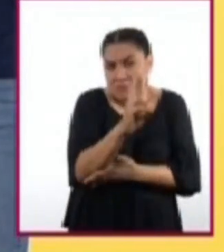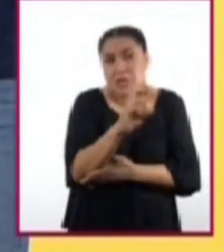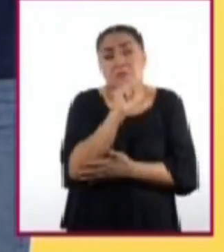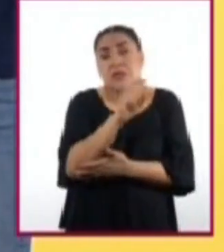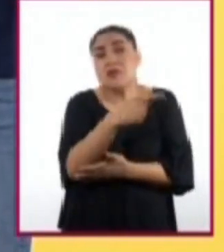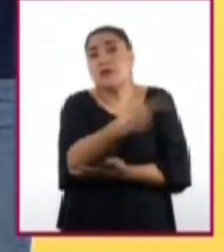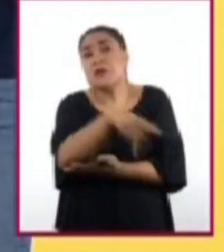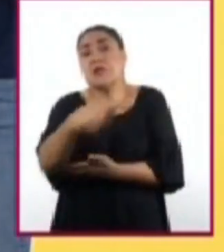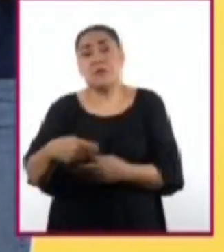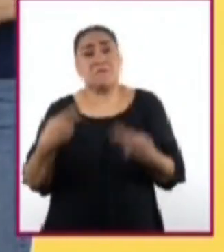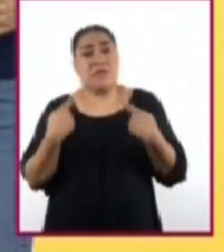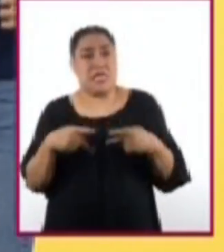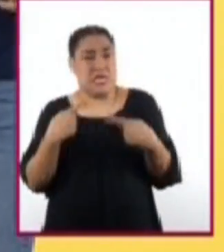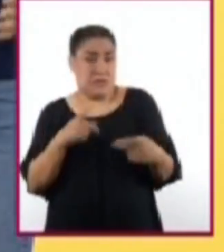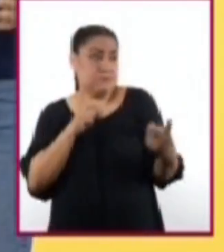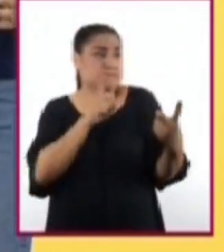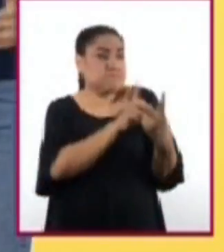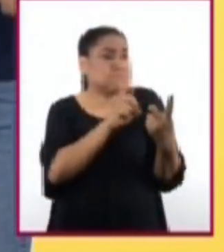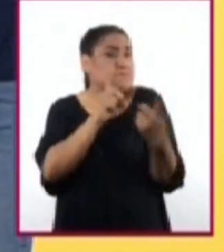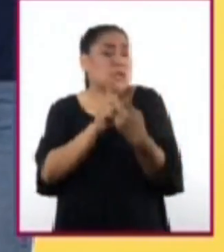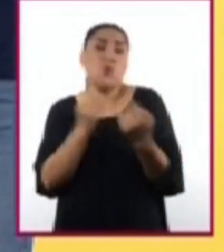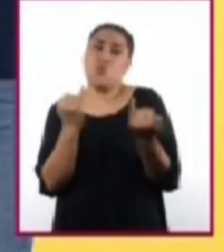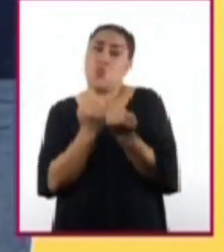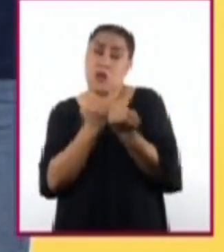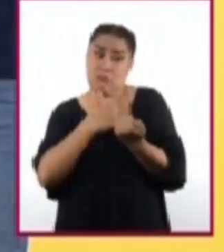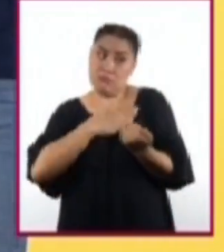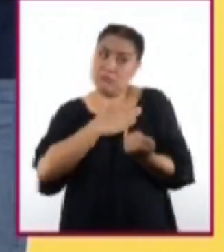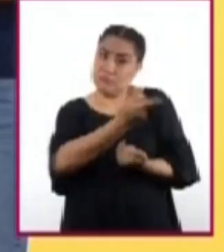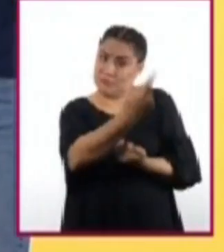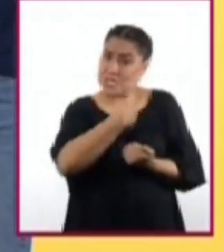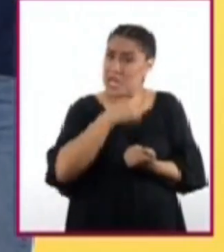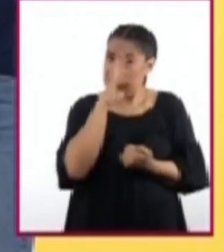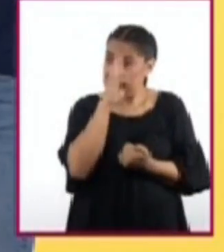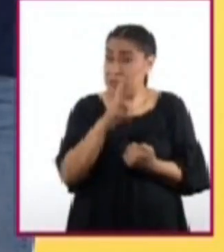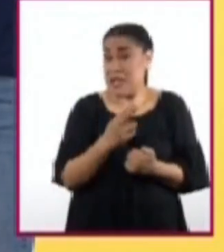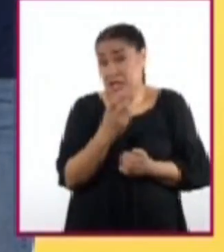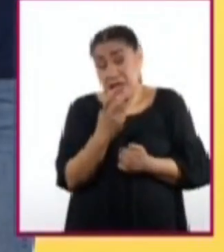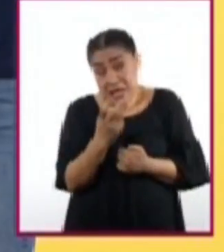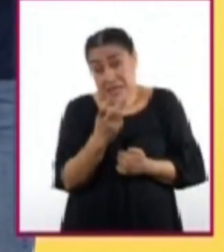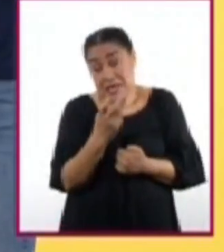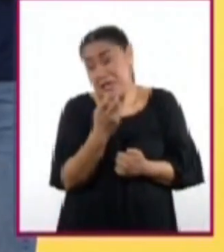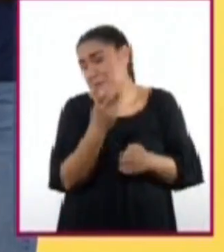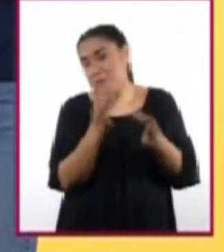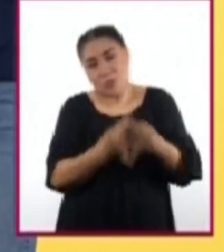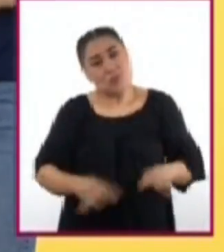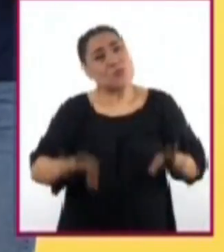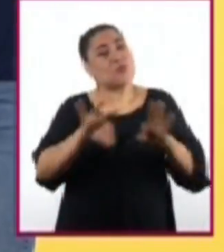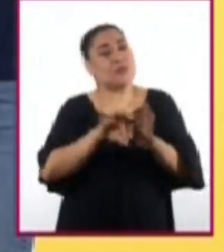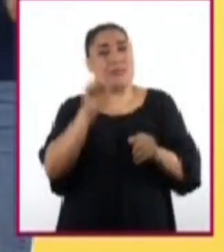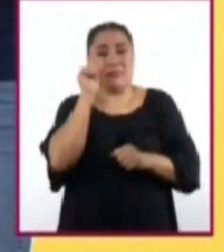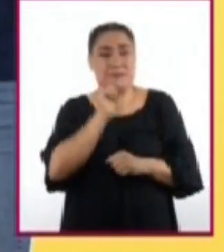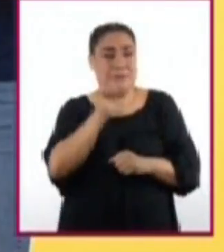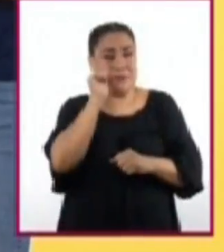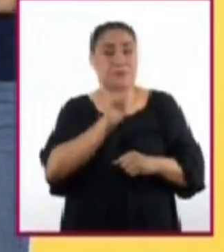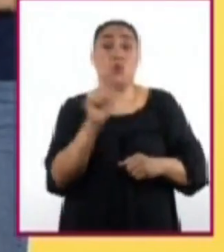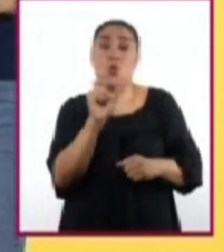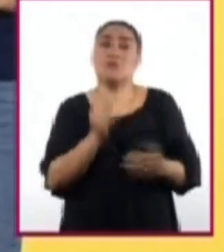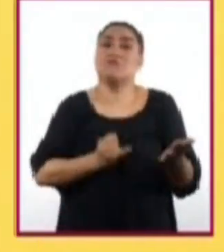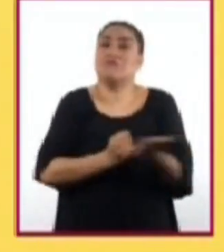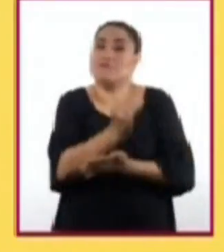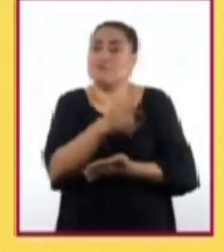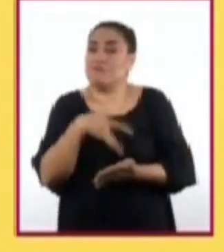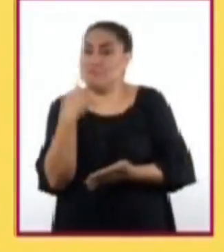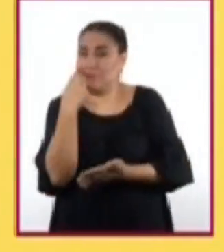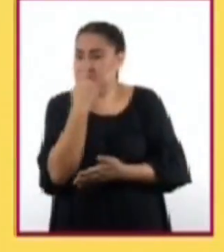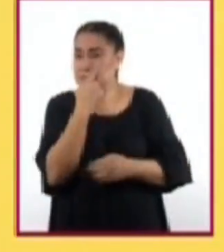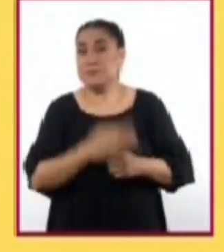personas con las que te relacionas y exigir respeto para ti mismo también. Son factores que siempre debes considerar al tomar una decisión.